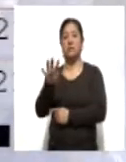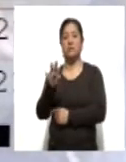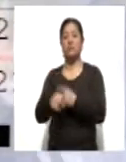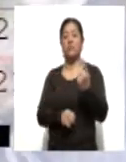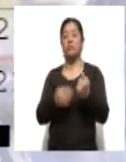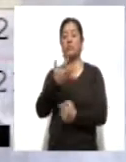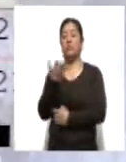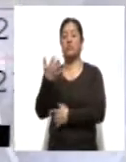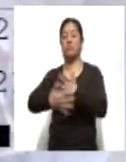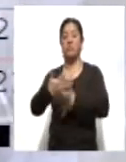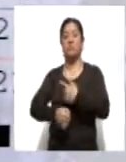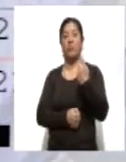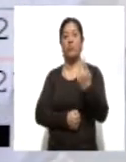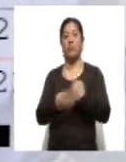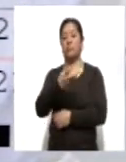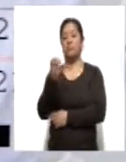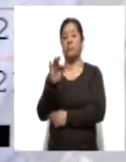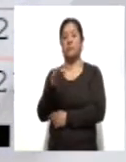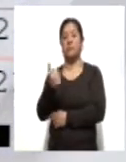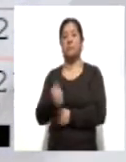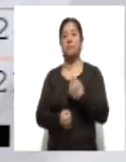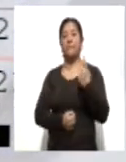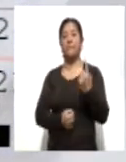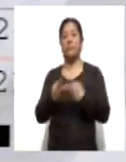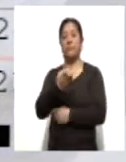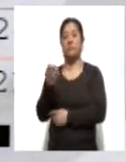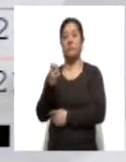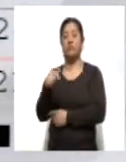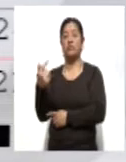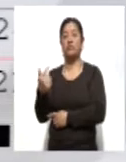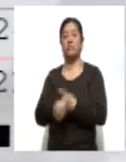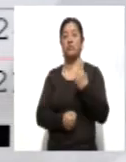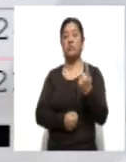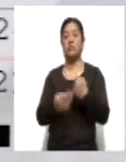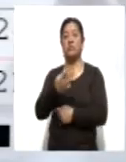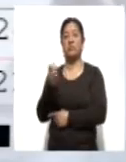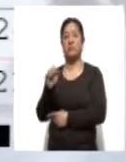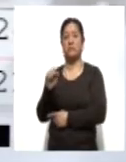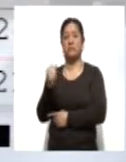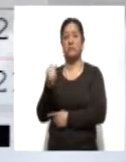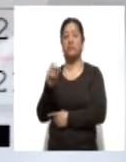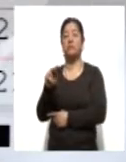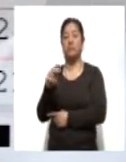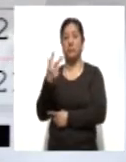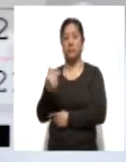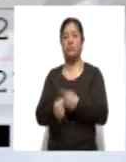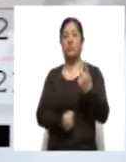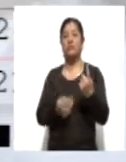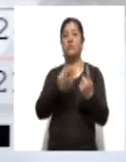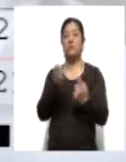515, Contla 446, San Pablo del Monte 412, Ixtacuistla 388,